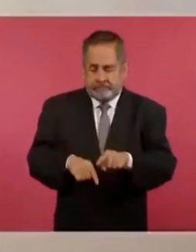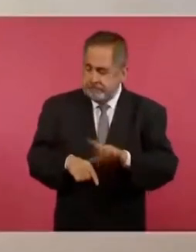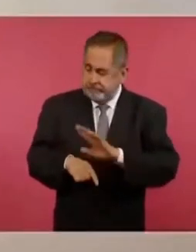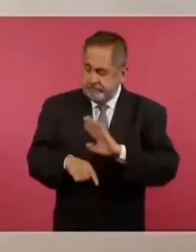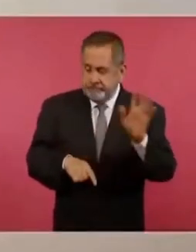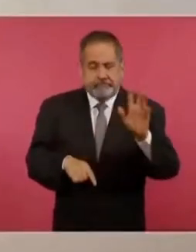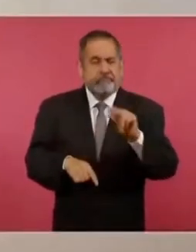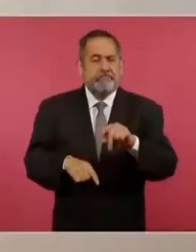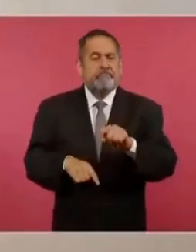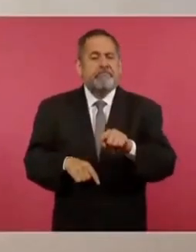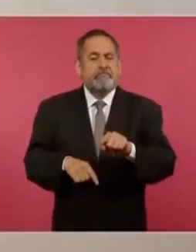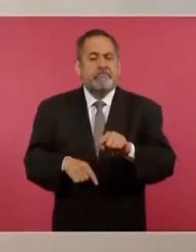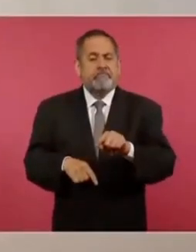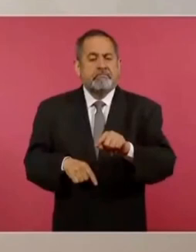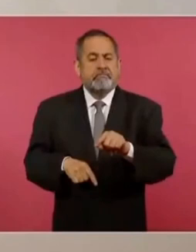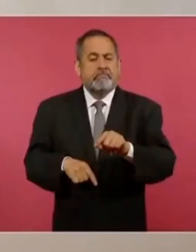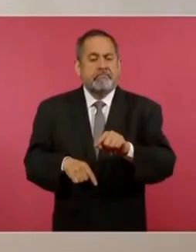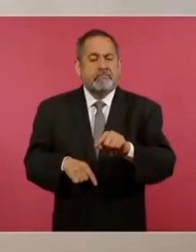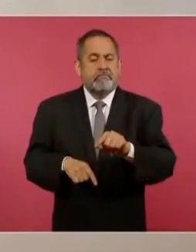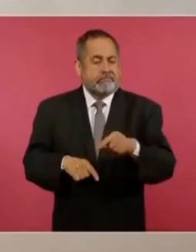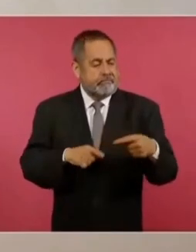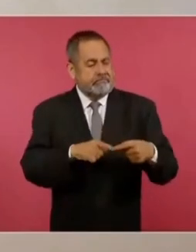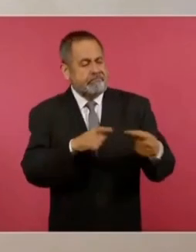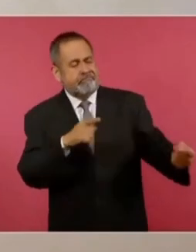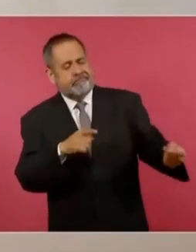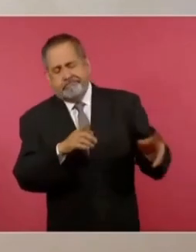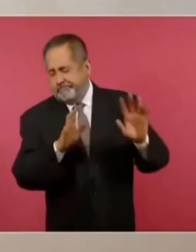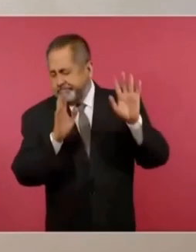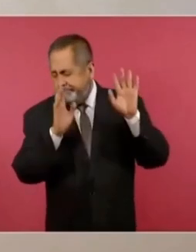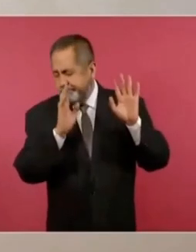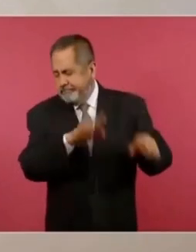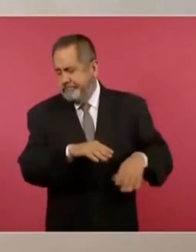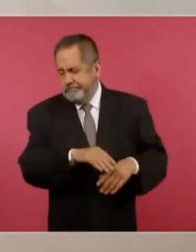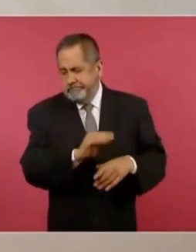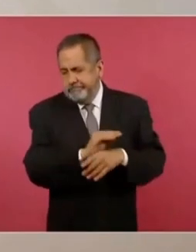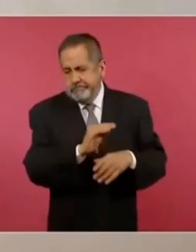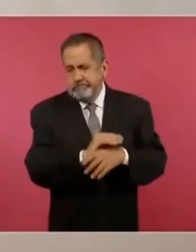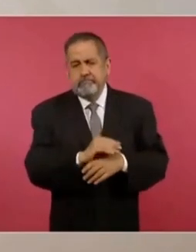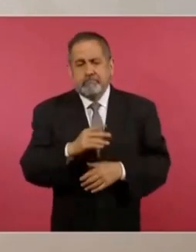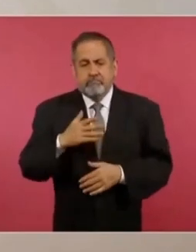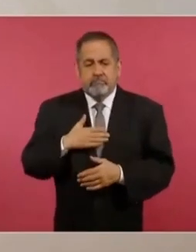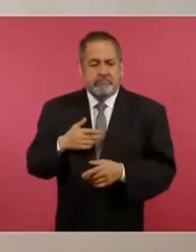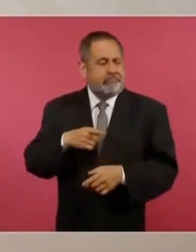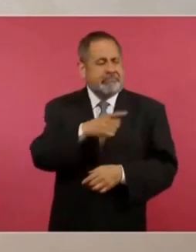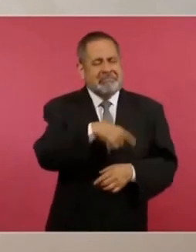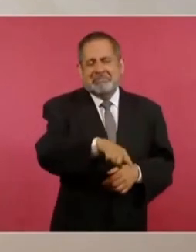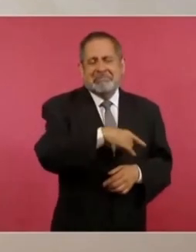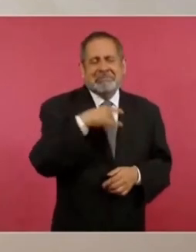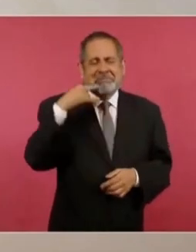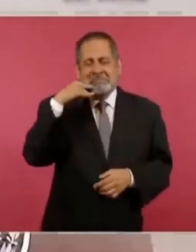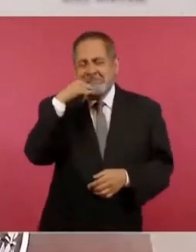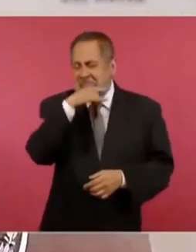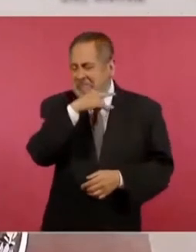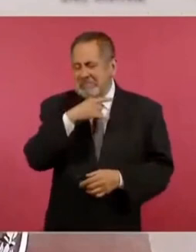de mis adversarios, los conservadores, que son muy hipócritas,